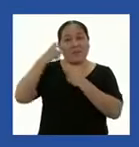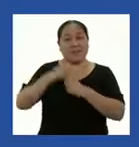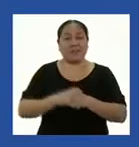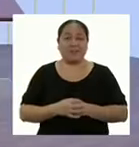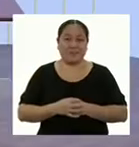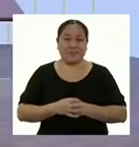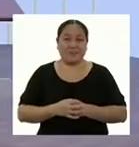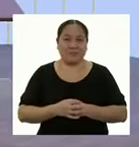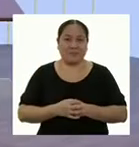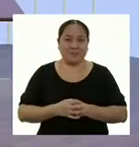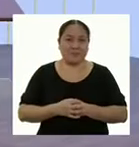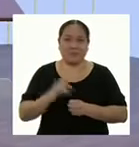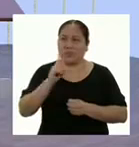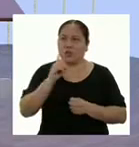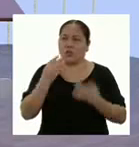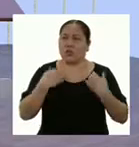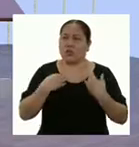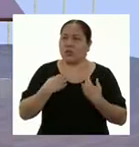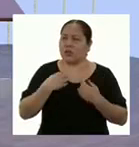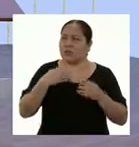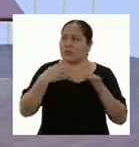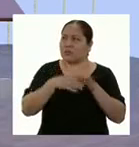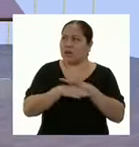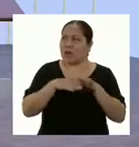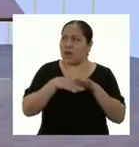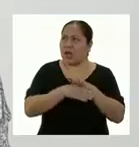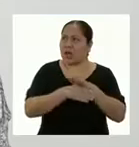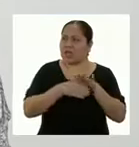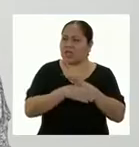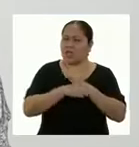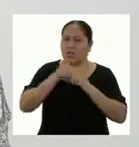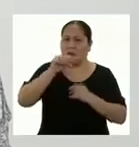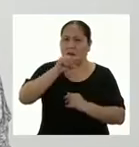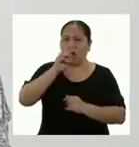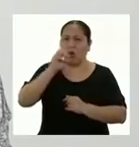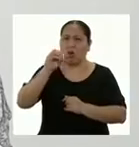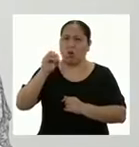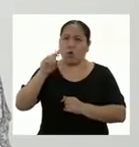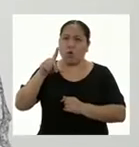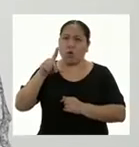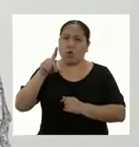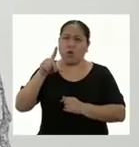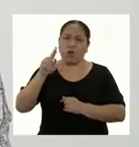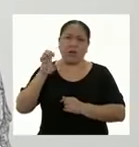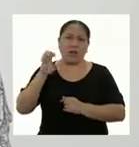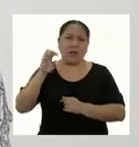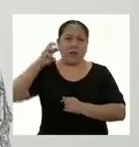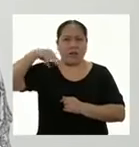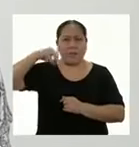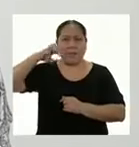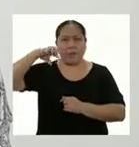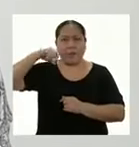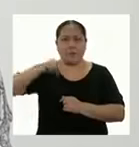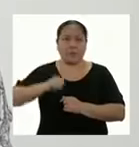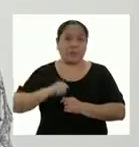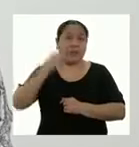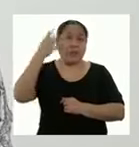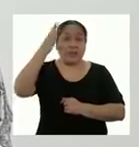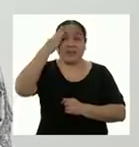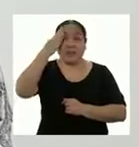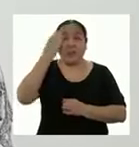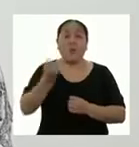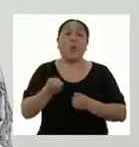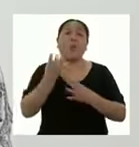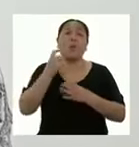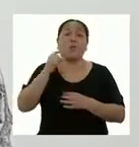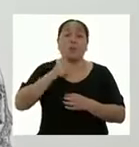¿Y qué pasa si no tiene acceso a Google Maps, profesora? Pues entonces ya saben qué datos necesita conseguir.